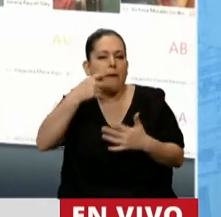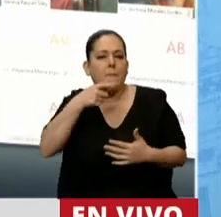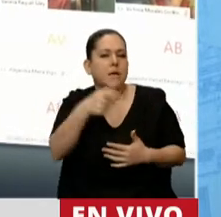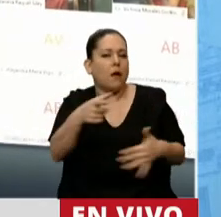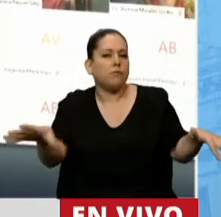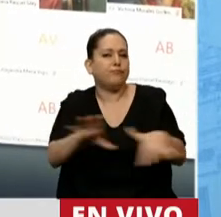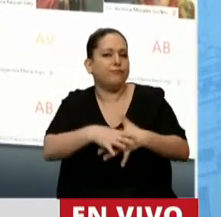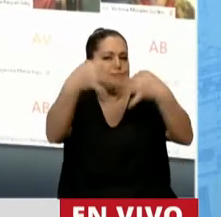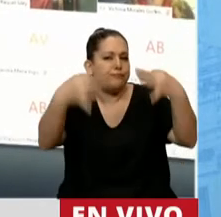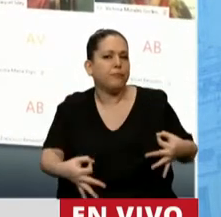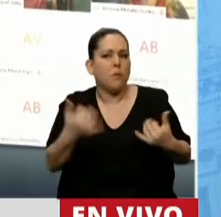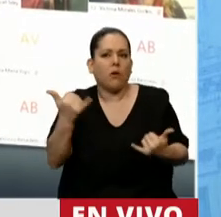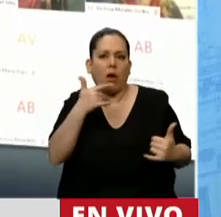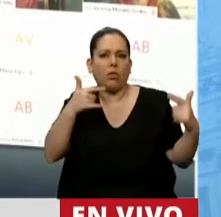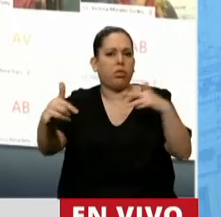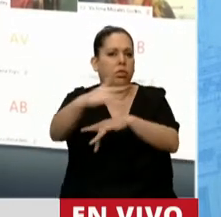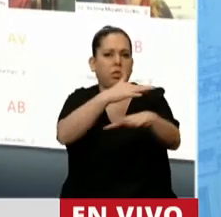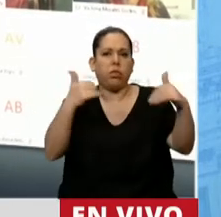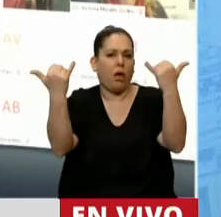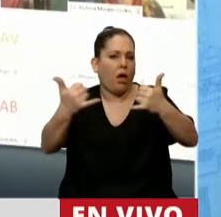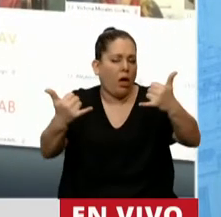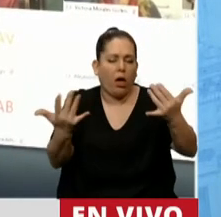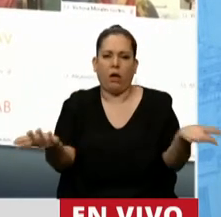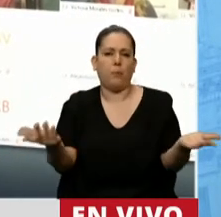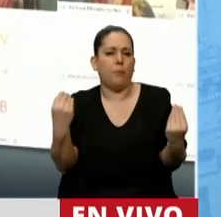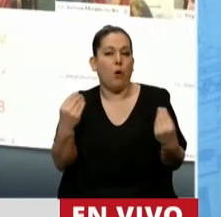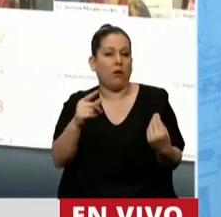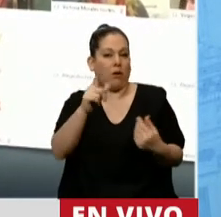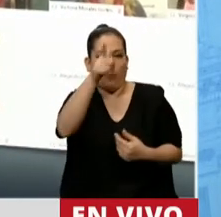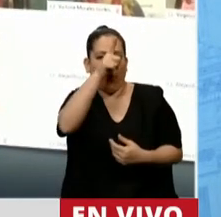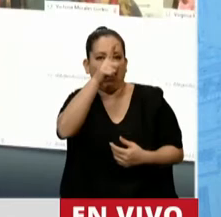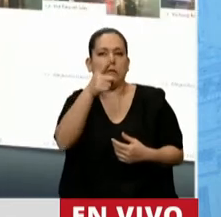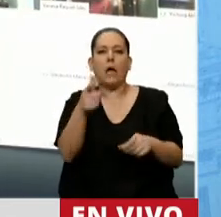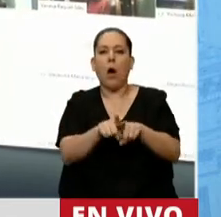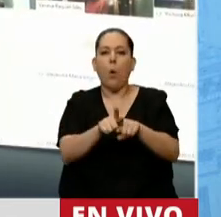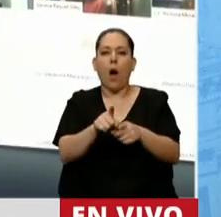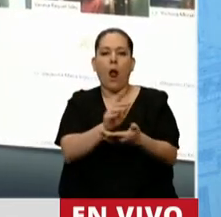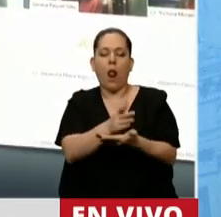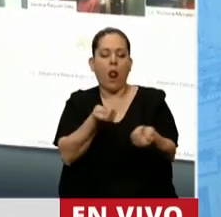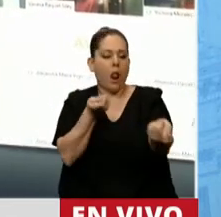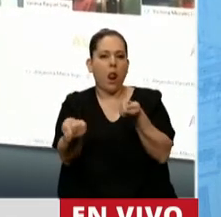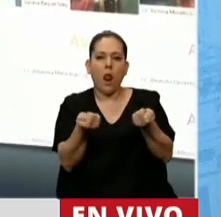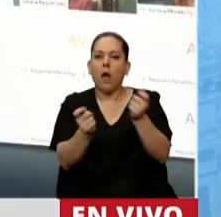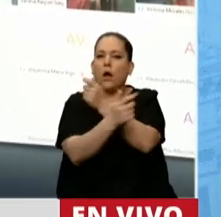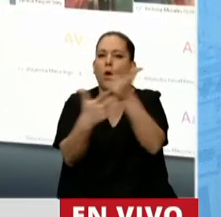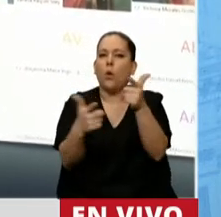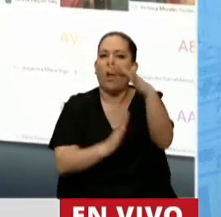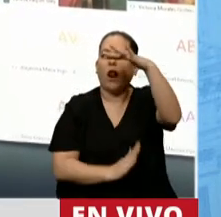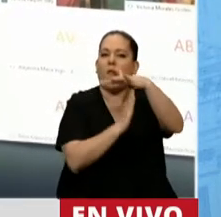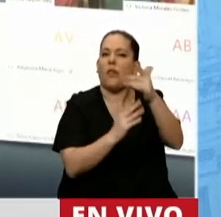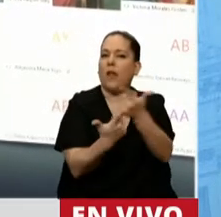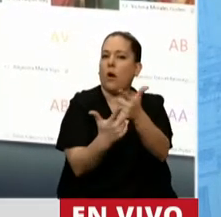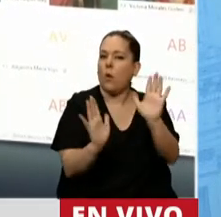mensaje contradictorio. Unas fuerzas de seguridad que están sin conducción. Y le digo esto porque